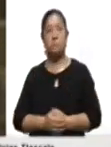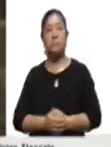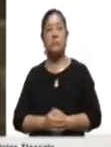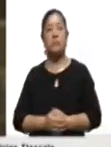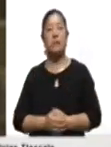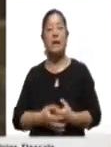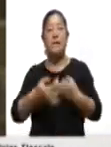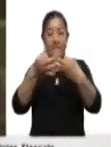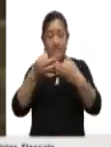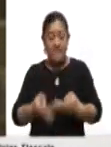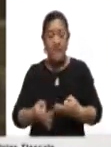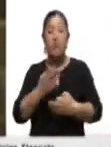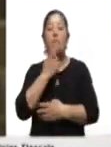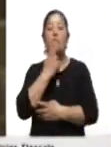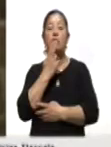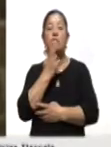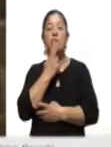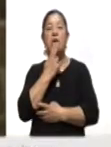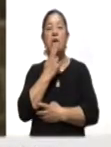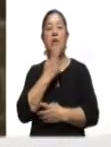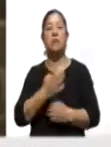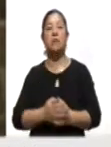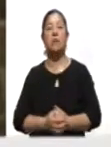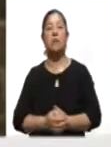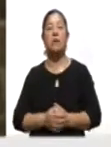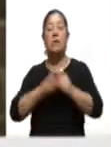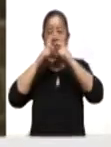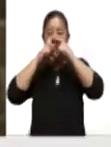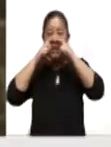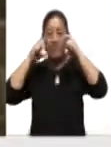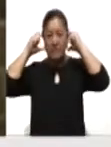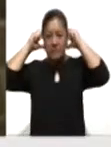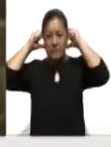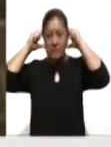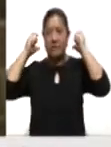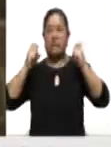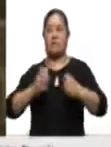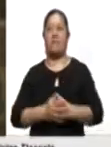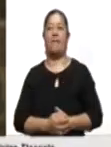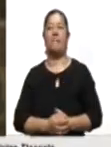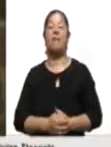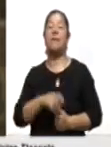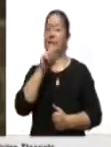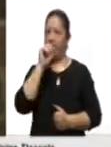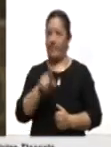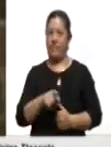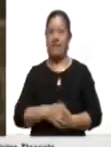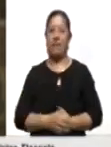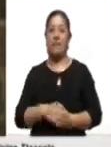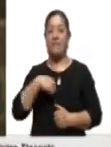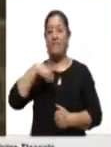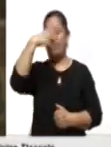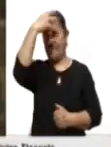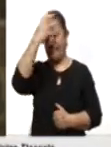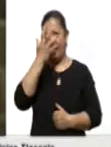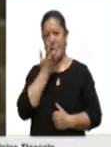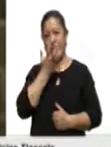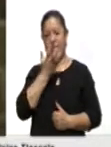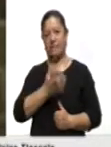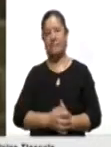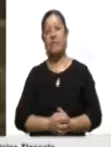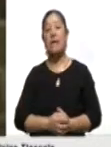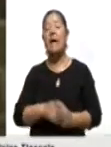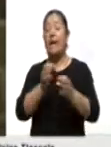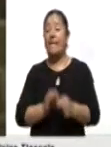correctamente, adecuadamente la mascarilla y también nuestra careta. También es